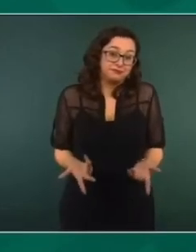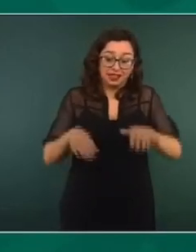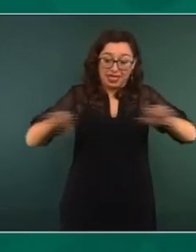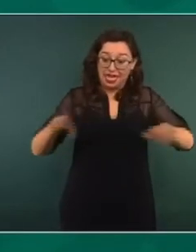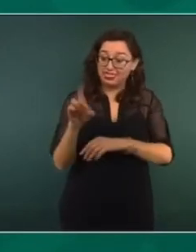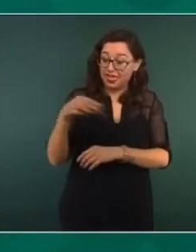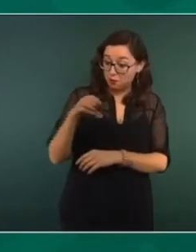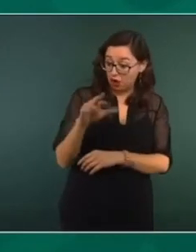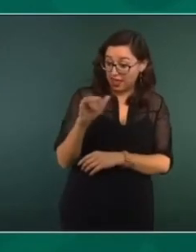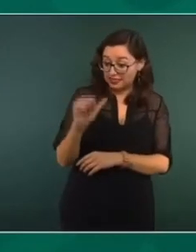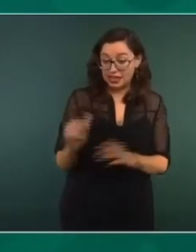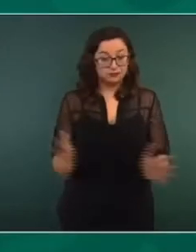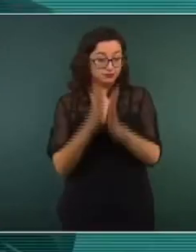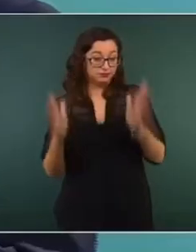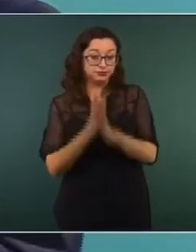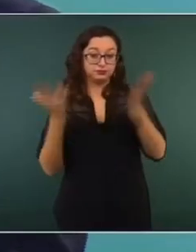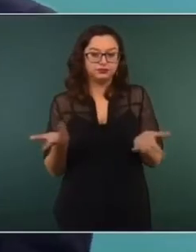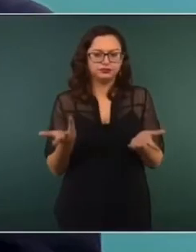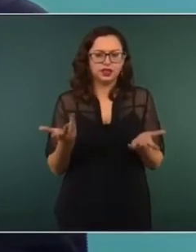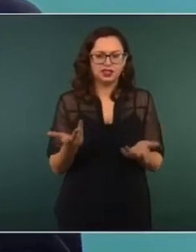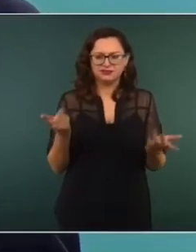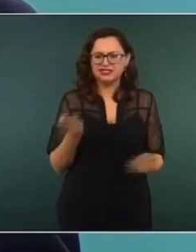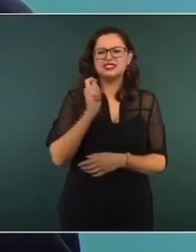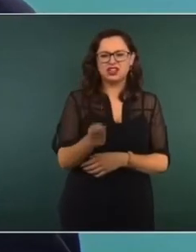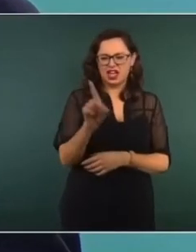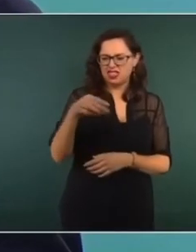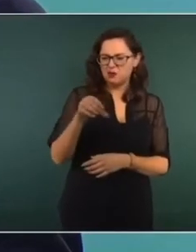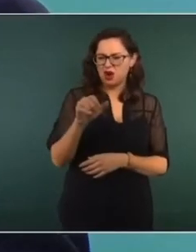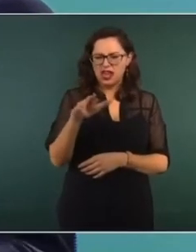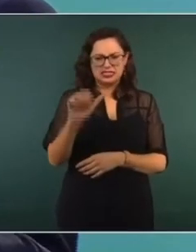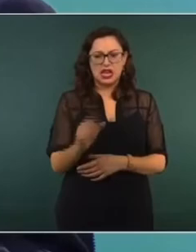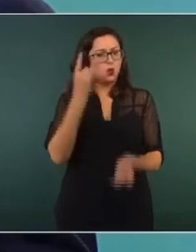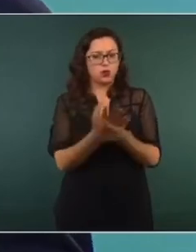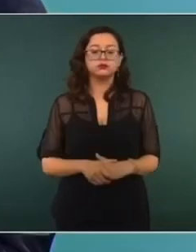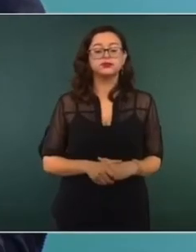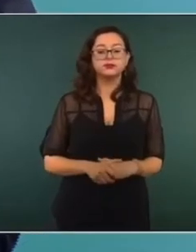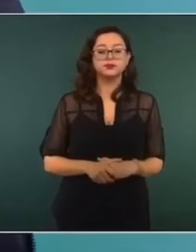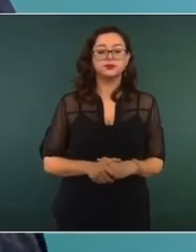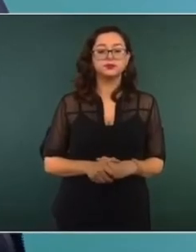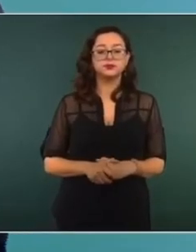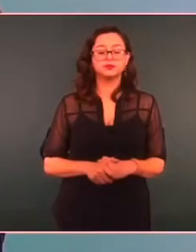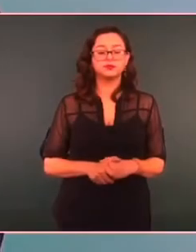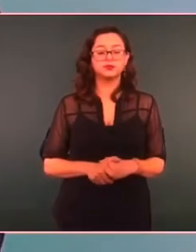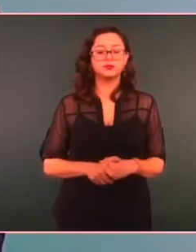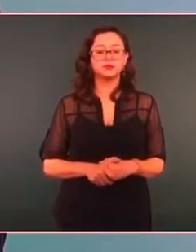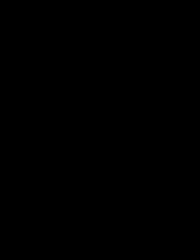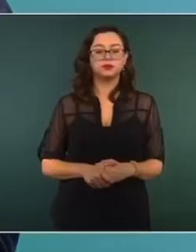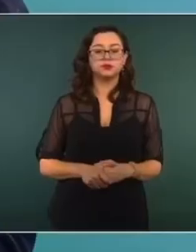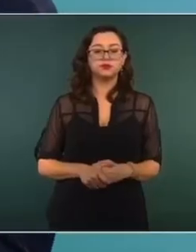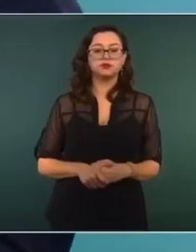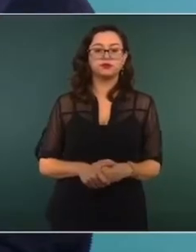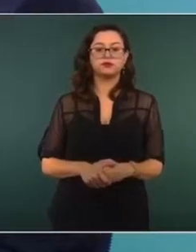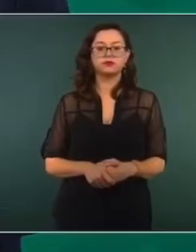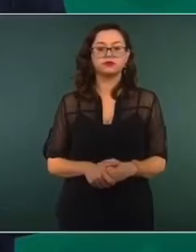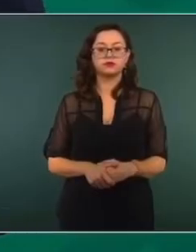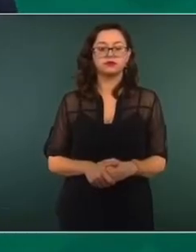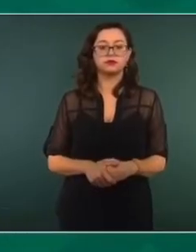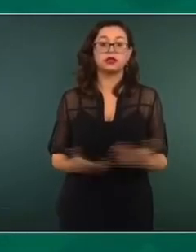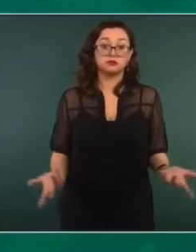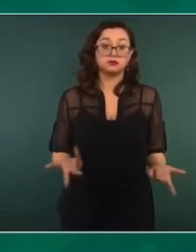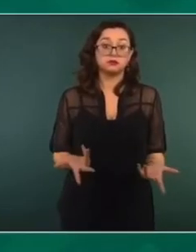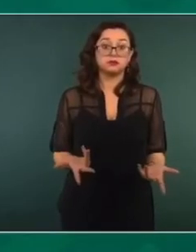participativa. La democracia no es nada más elegir a quien nos va a representar, porque de esa manera se tiene más